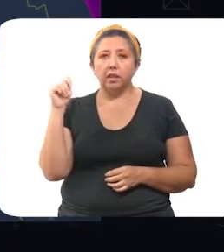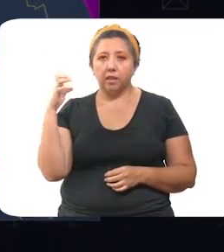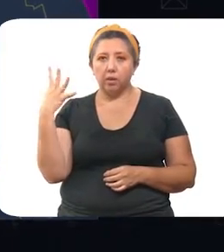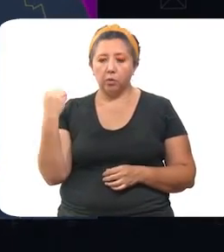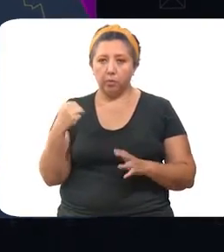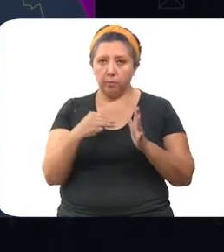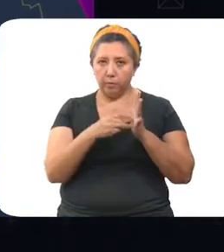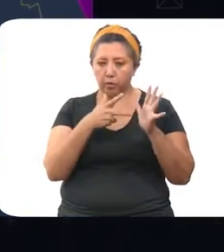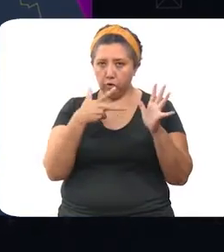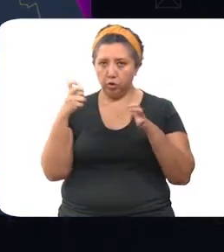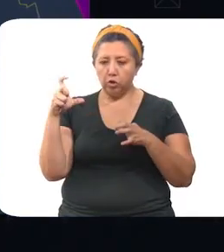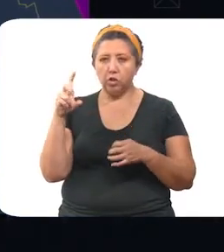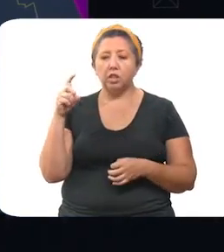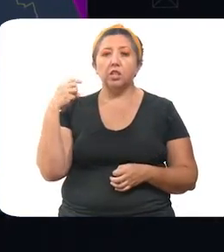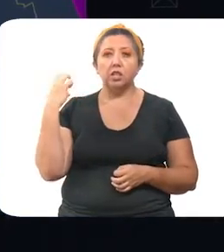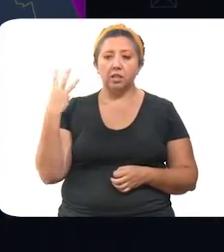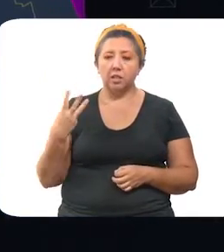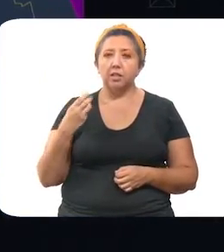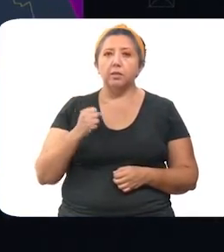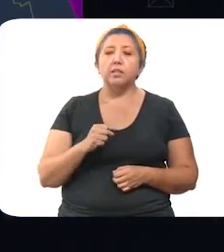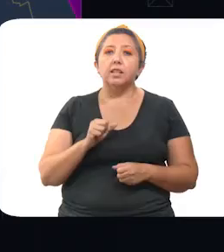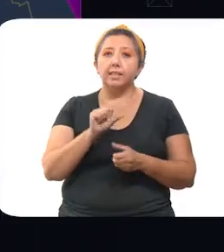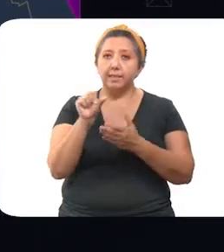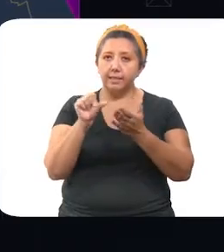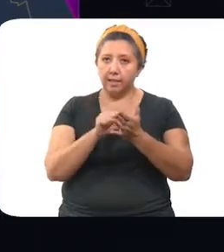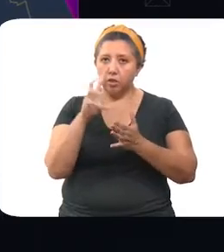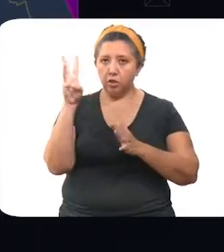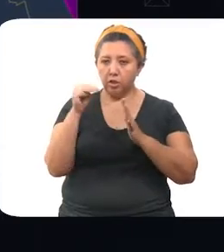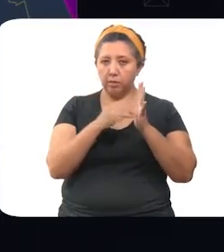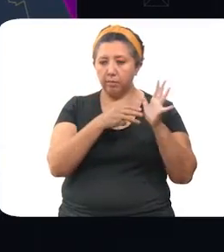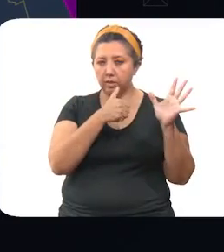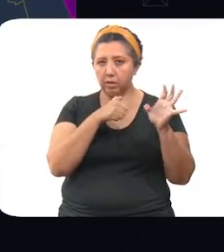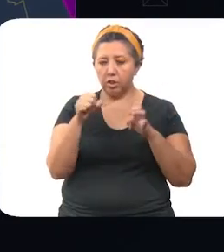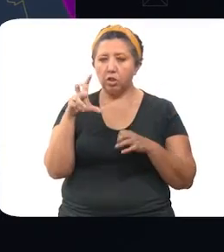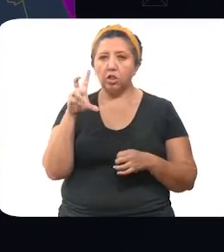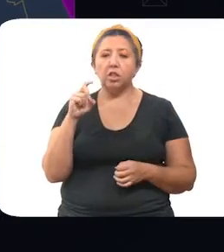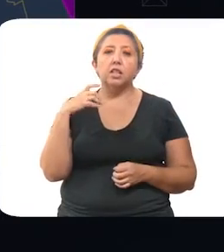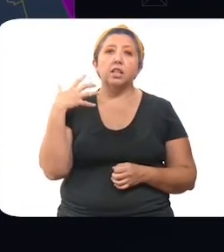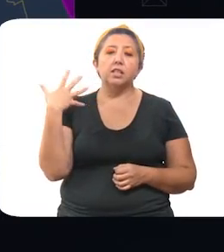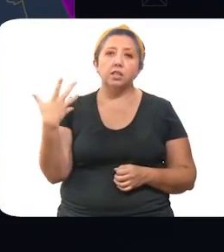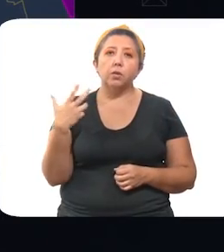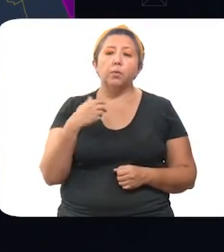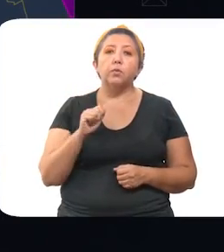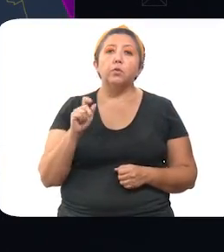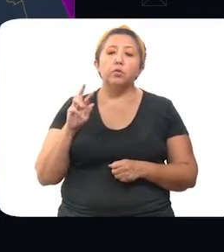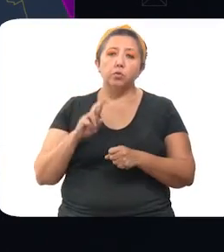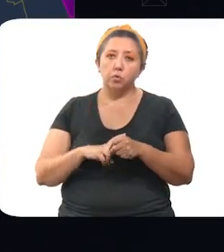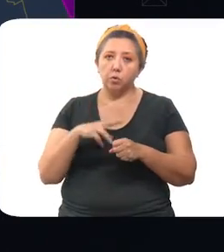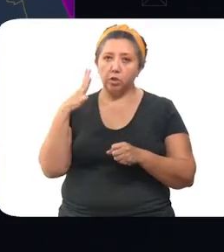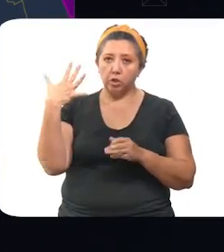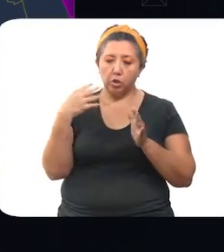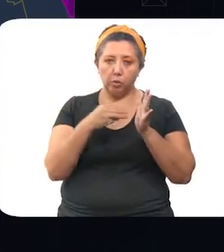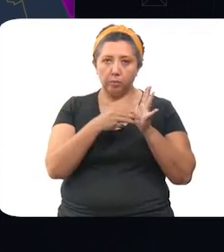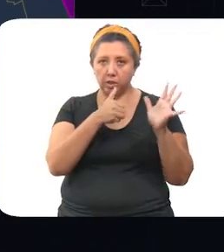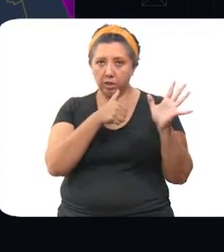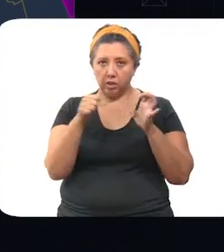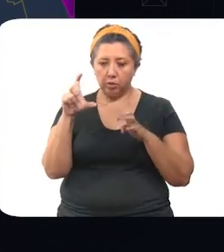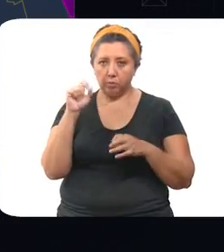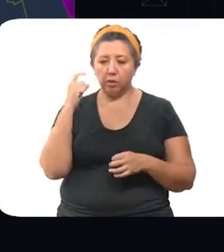oriente 9.833, en la zona centro 3.635, en la zona sur 5